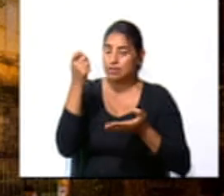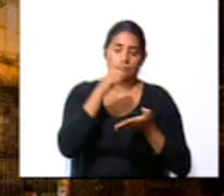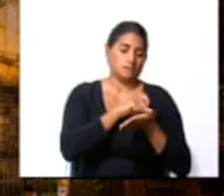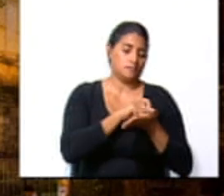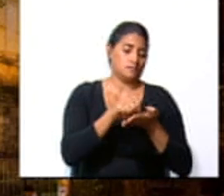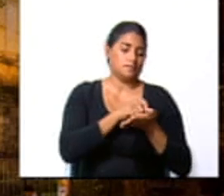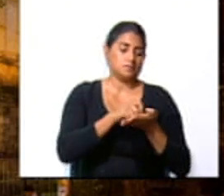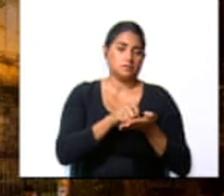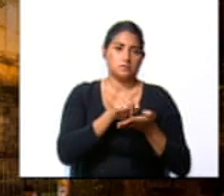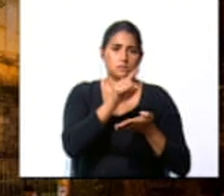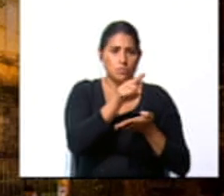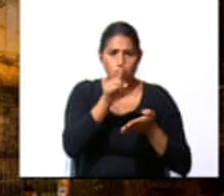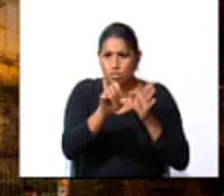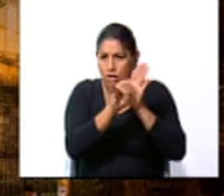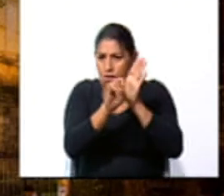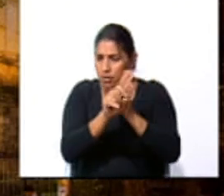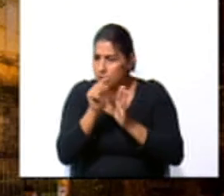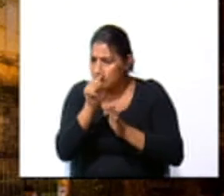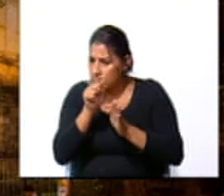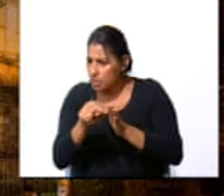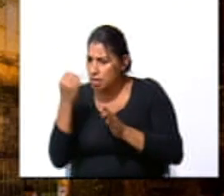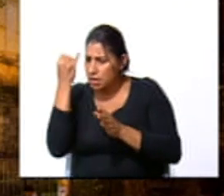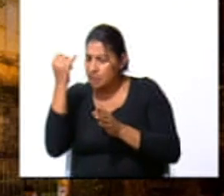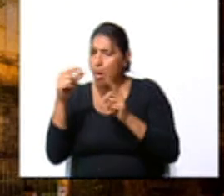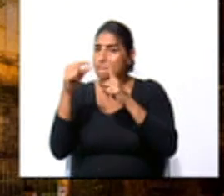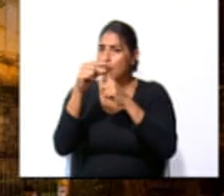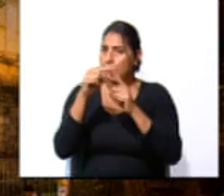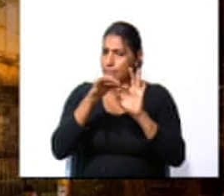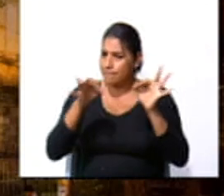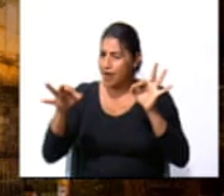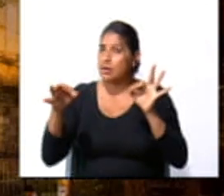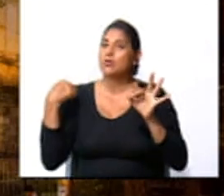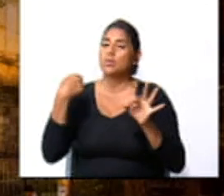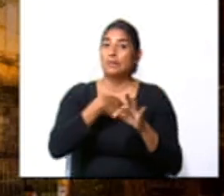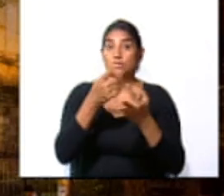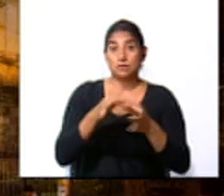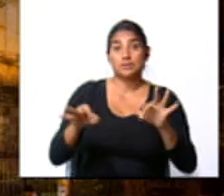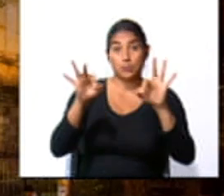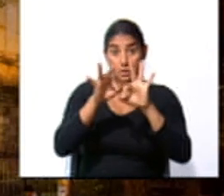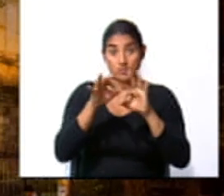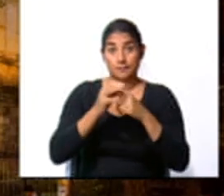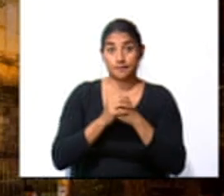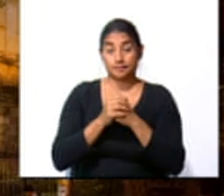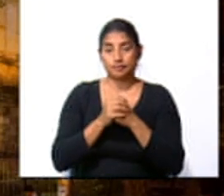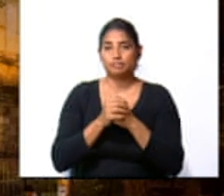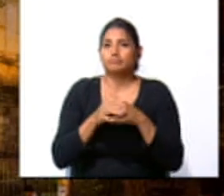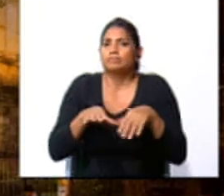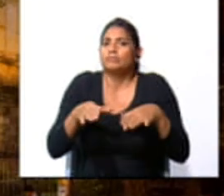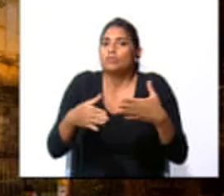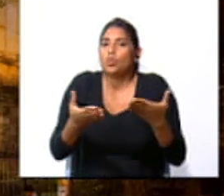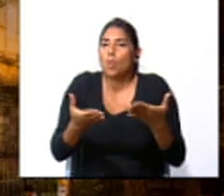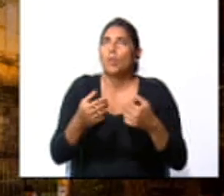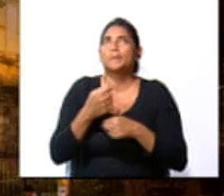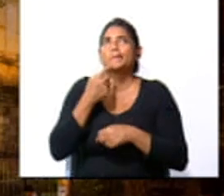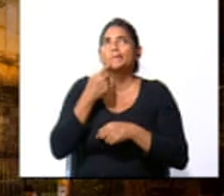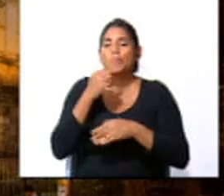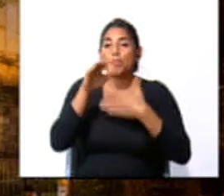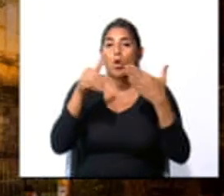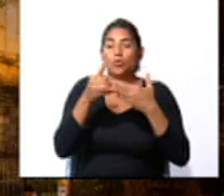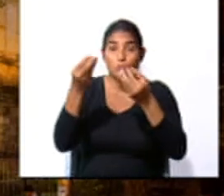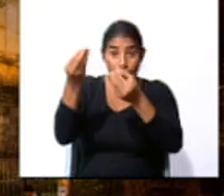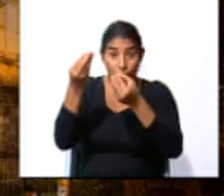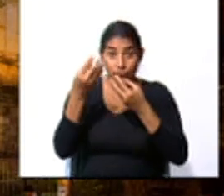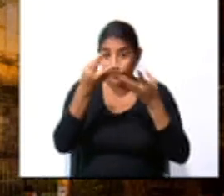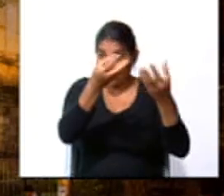identificaron algunas ideas o palabras claves, palabras importantes, como cuáles, bueno, toda aquella